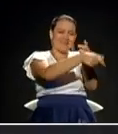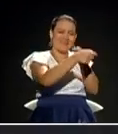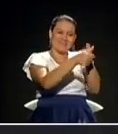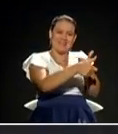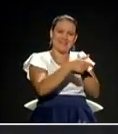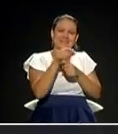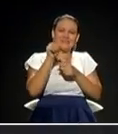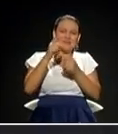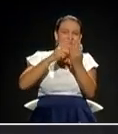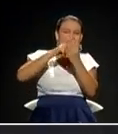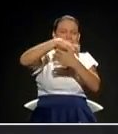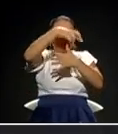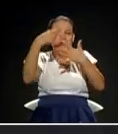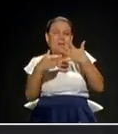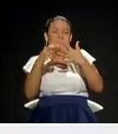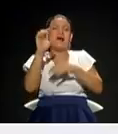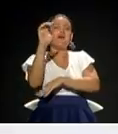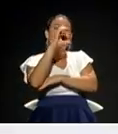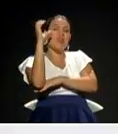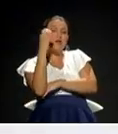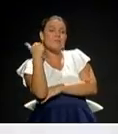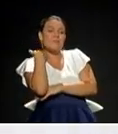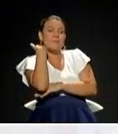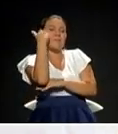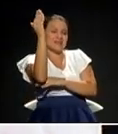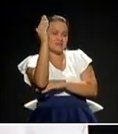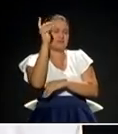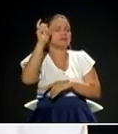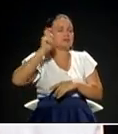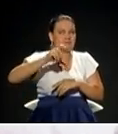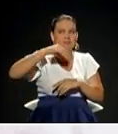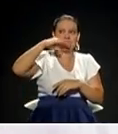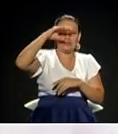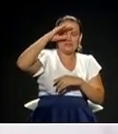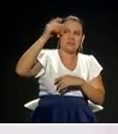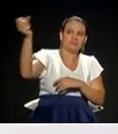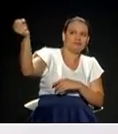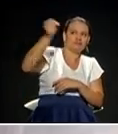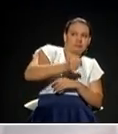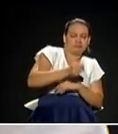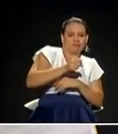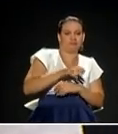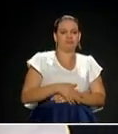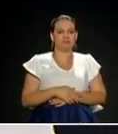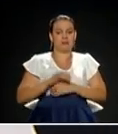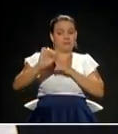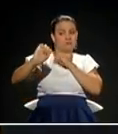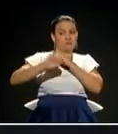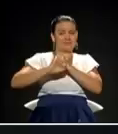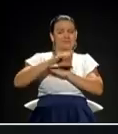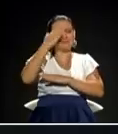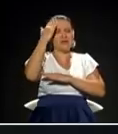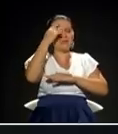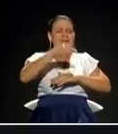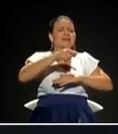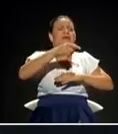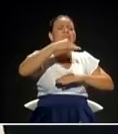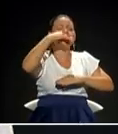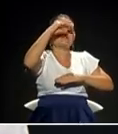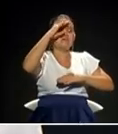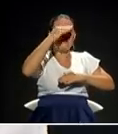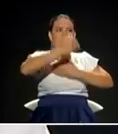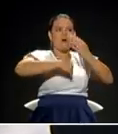que se llama Colombia Mayor que tienen que venir más a Medellín. Nosotros entendemos que esta es una ciudad que ha venido creciendo en su